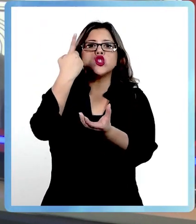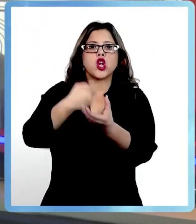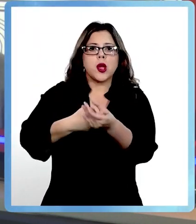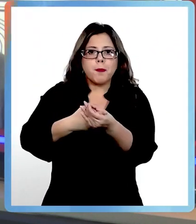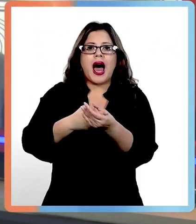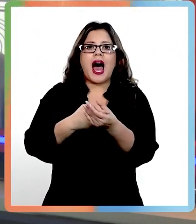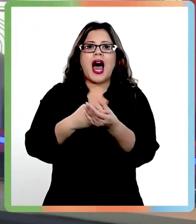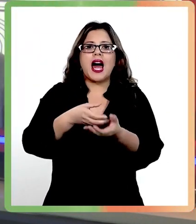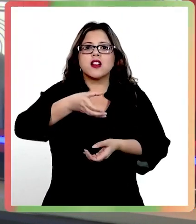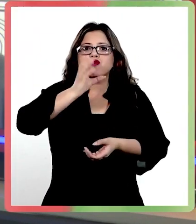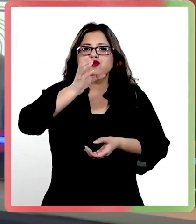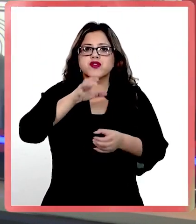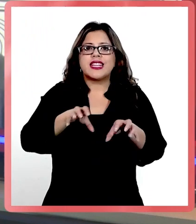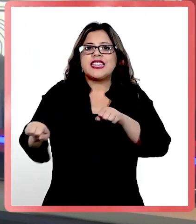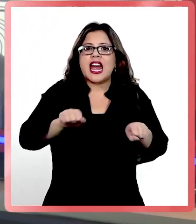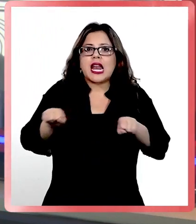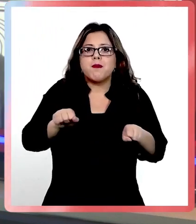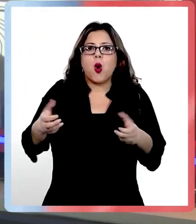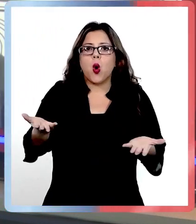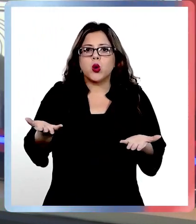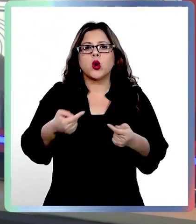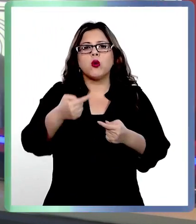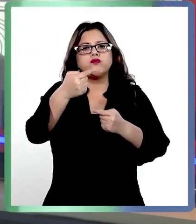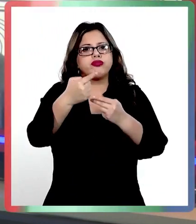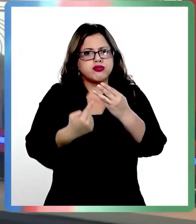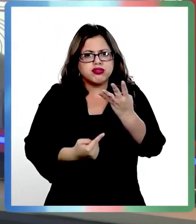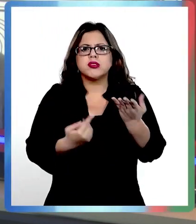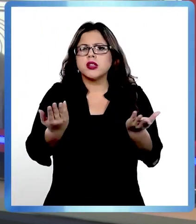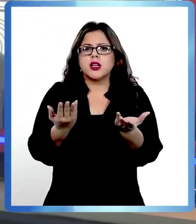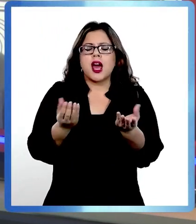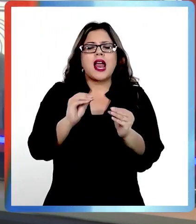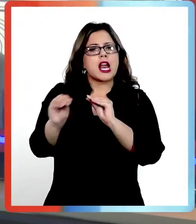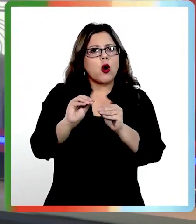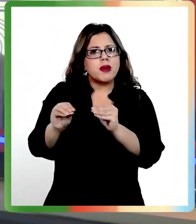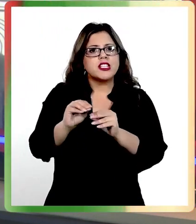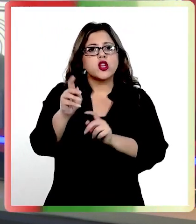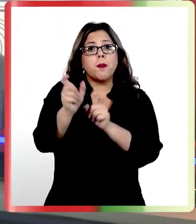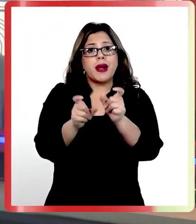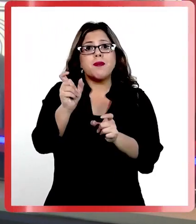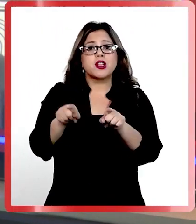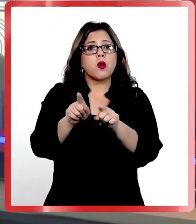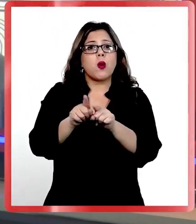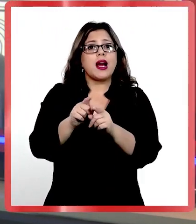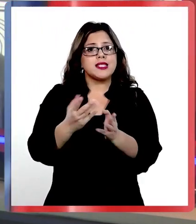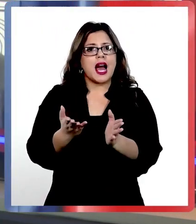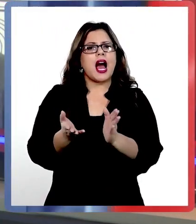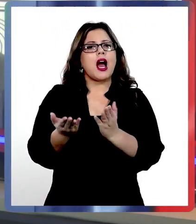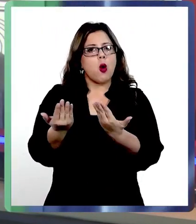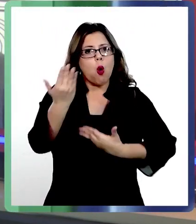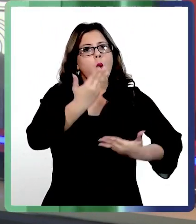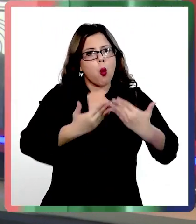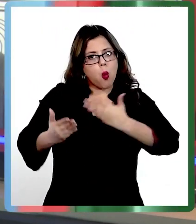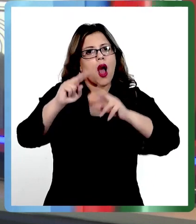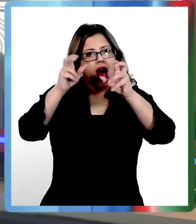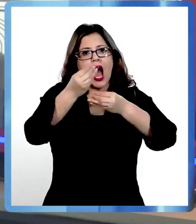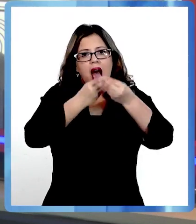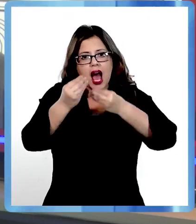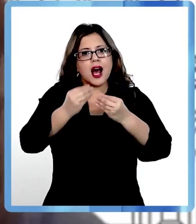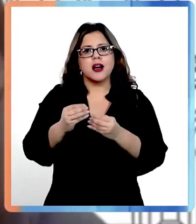ese tipo de comida que es mucho más calórica. Por favor, cuéntanos algunas recomendaciones para la gente para que no pueda salirse de la dieta habitual.